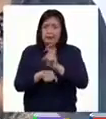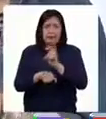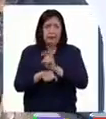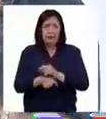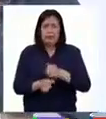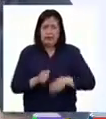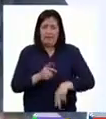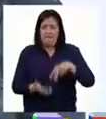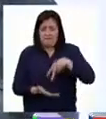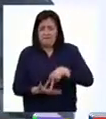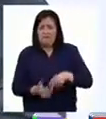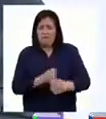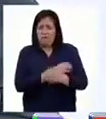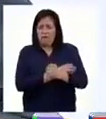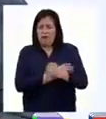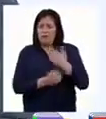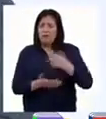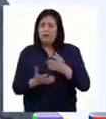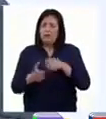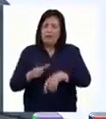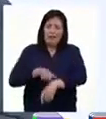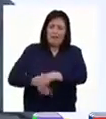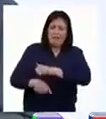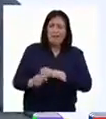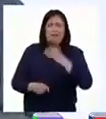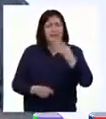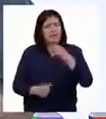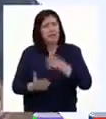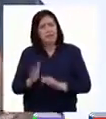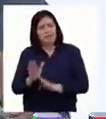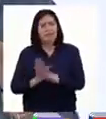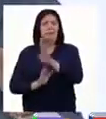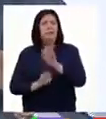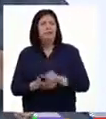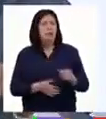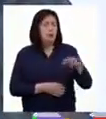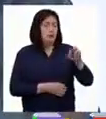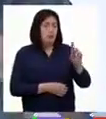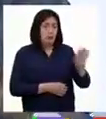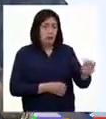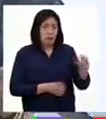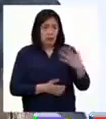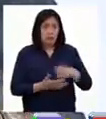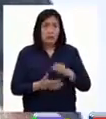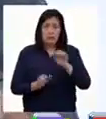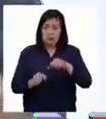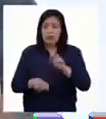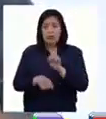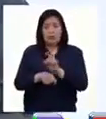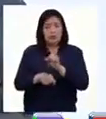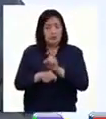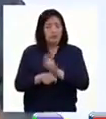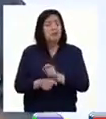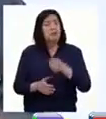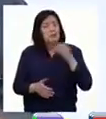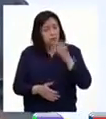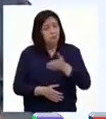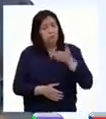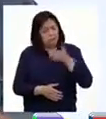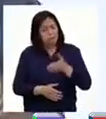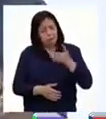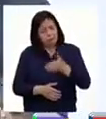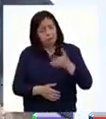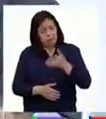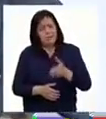enseñó a ser valiente y esforzarse siempre para salir adelante. Pedro agrega también le enseñó a ser perseverante y